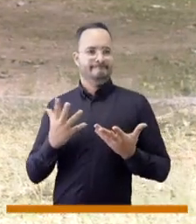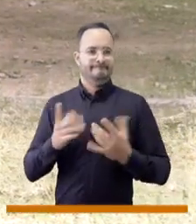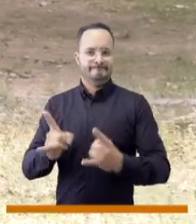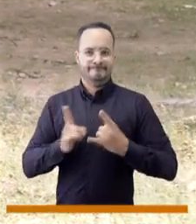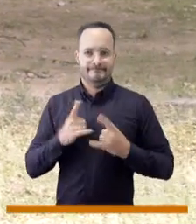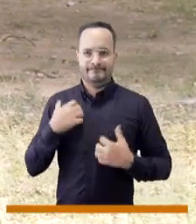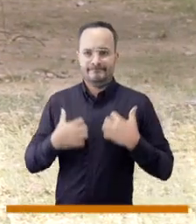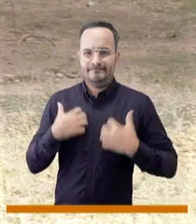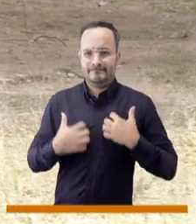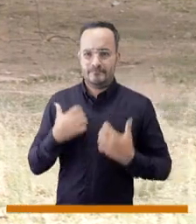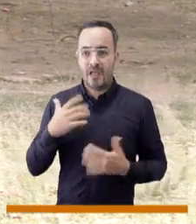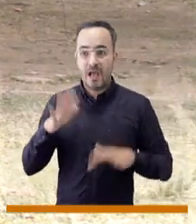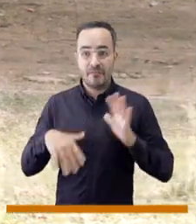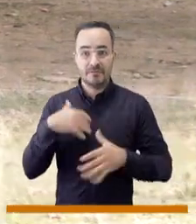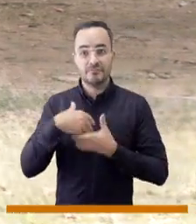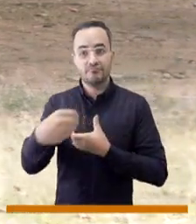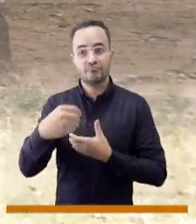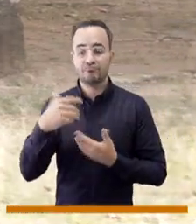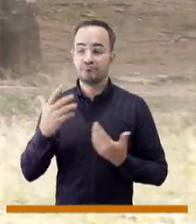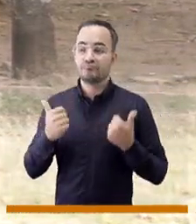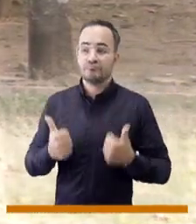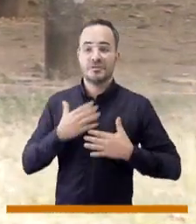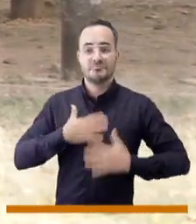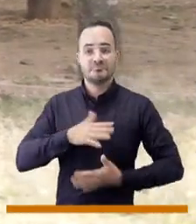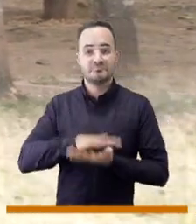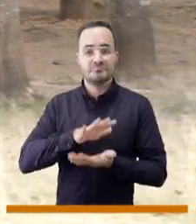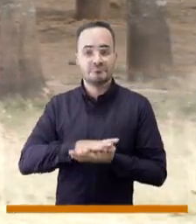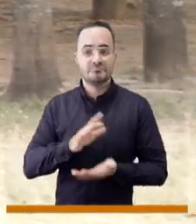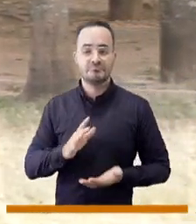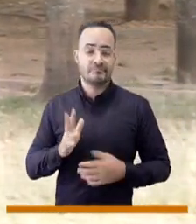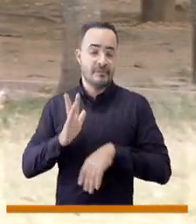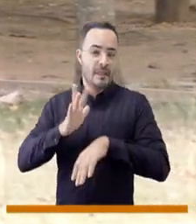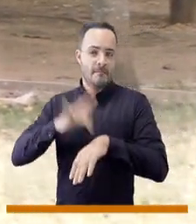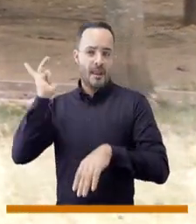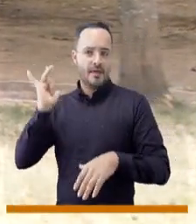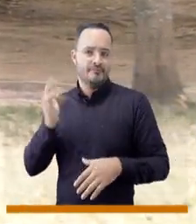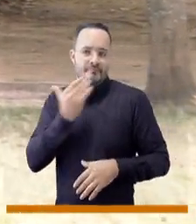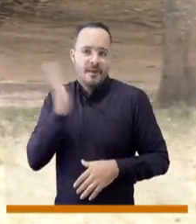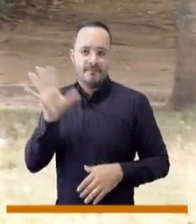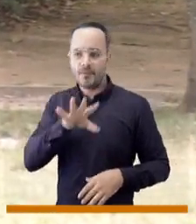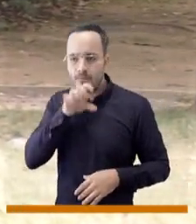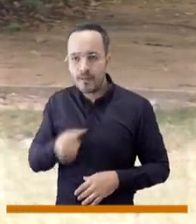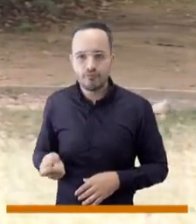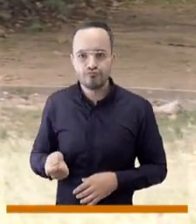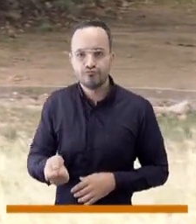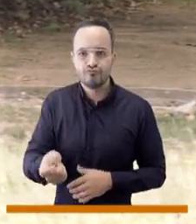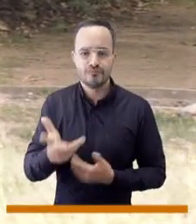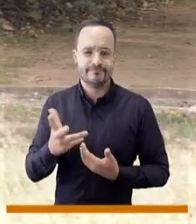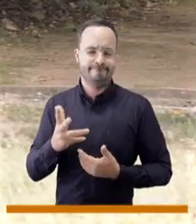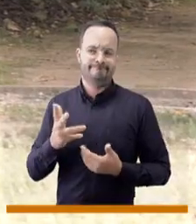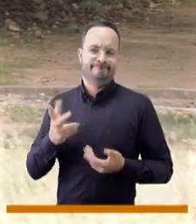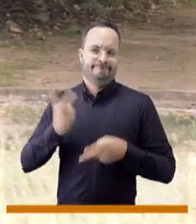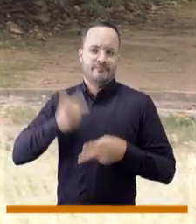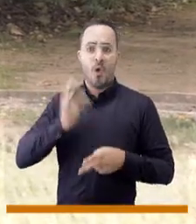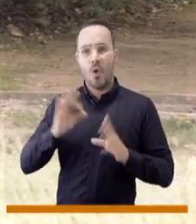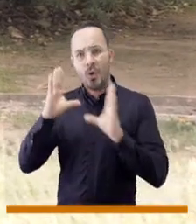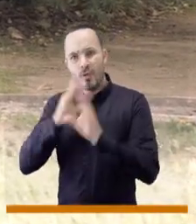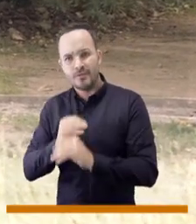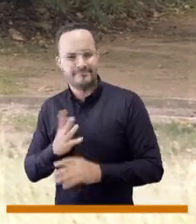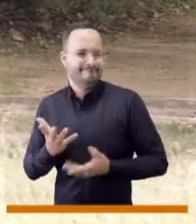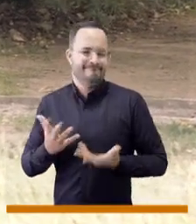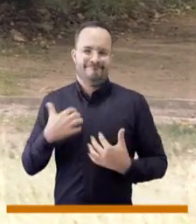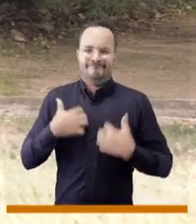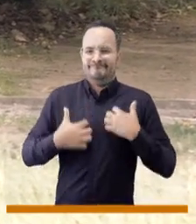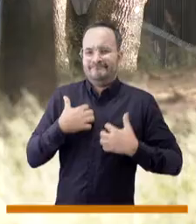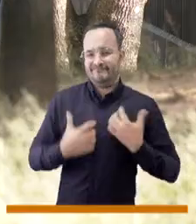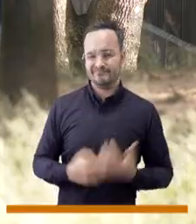importante, ya que no podemos ni salir muchas veces a pasear las mascotas a tempranas horas de la mañana, porque realmente el tema de seguridad es muy grave.